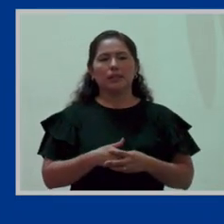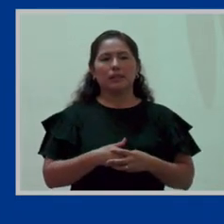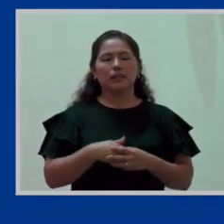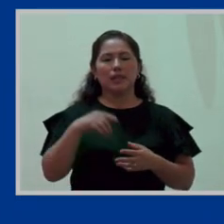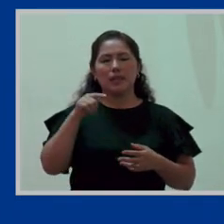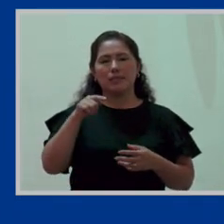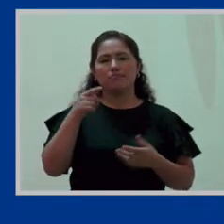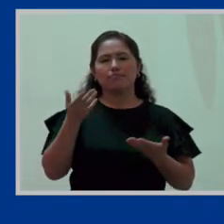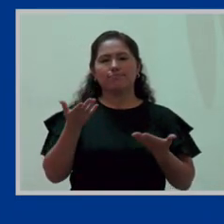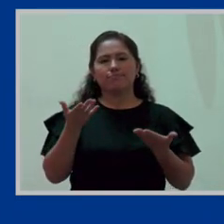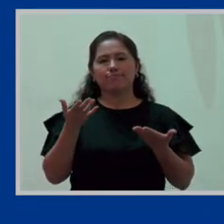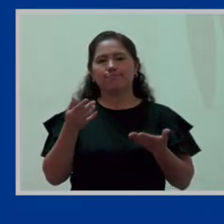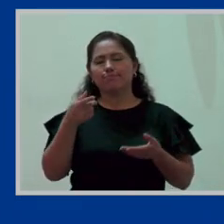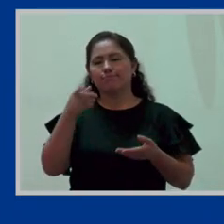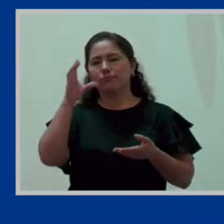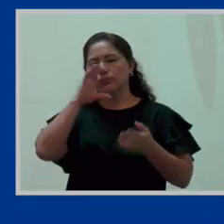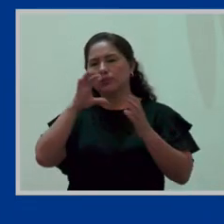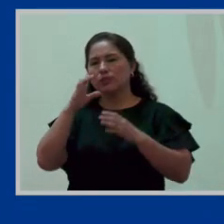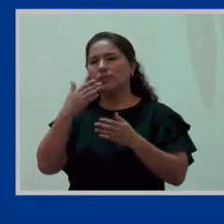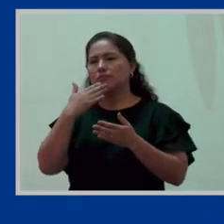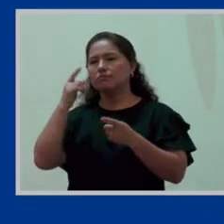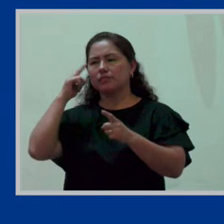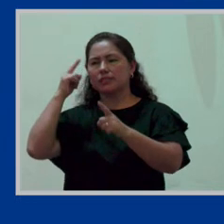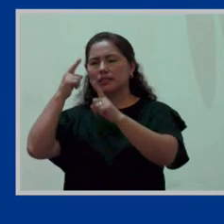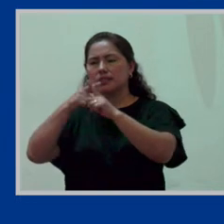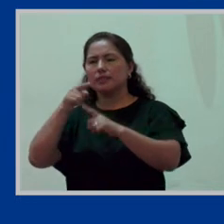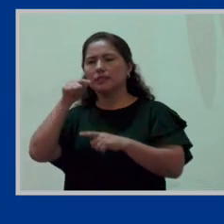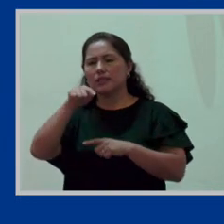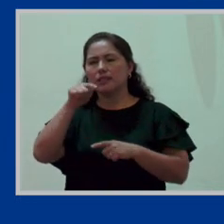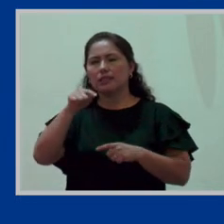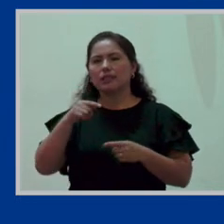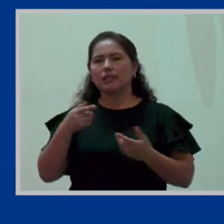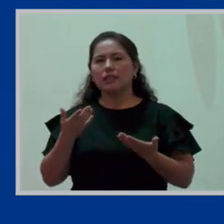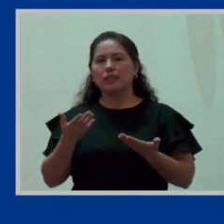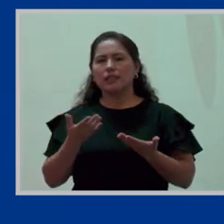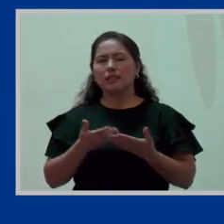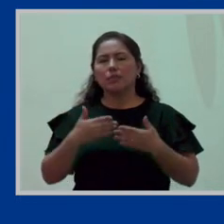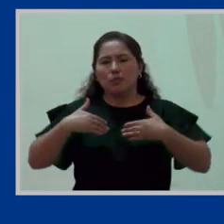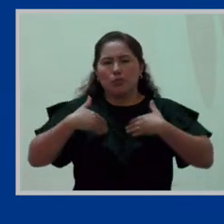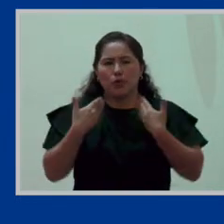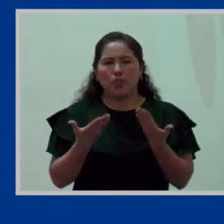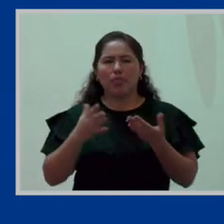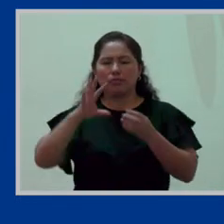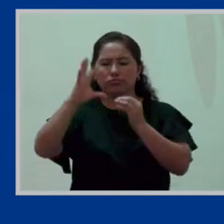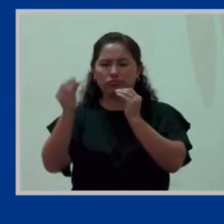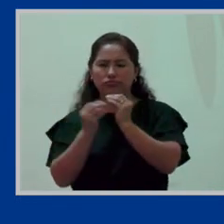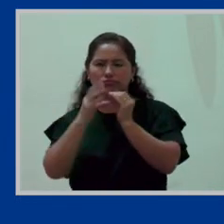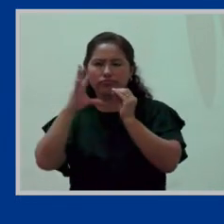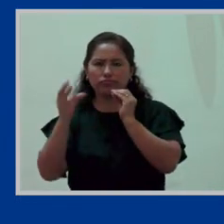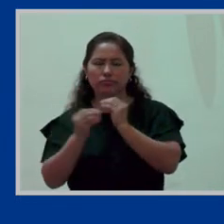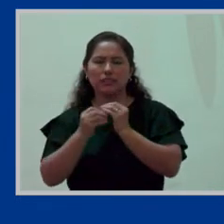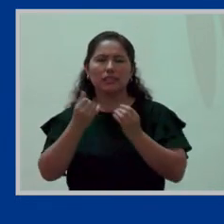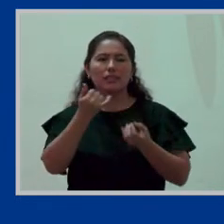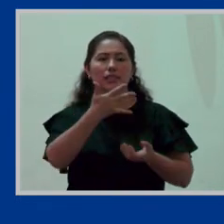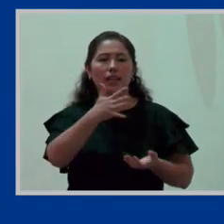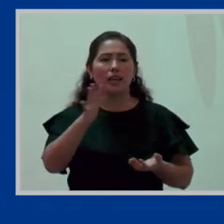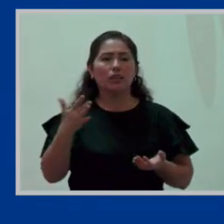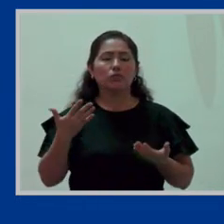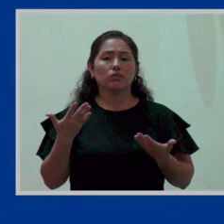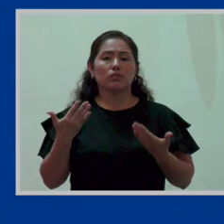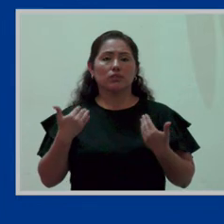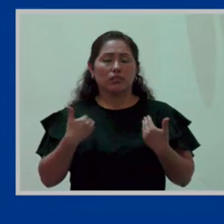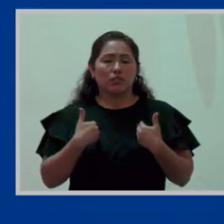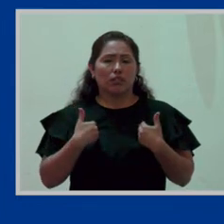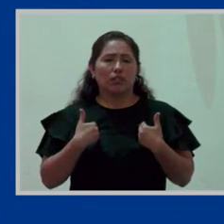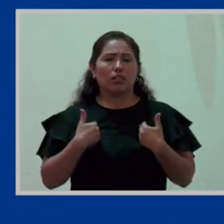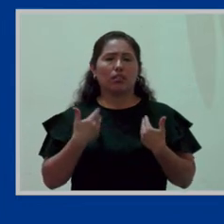precisamente, a través en específico de estas actuaciones inspectivas, poder corroborar o no si hay alguna infracción,